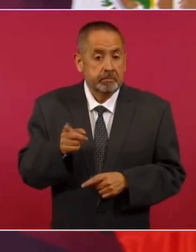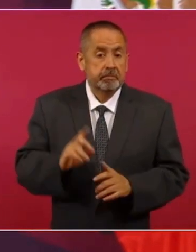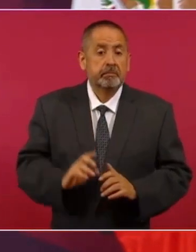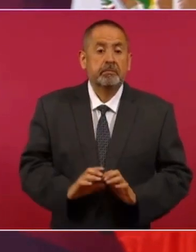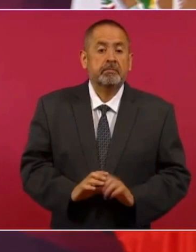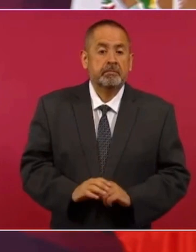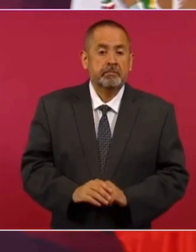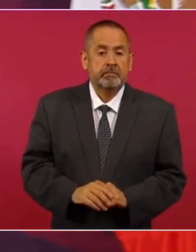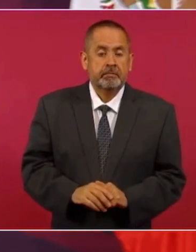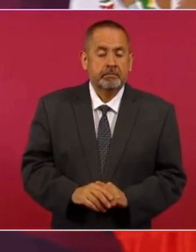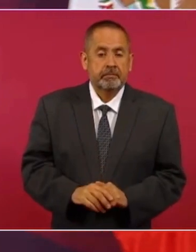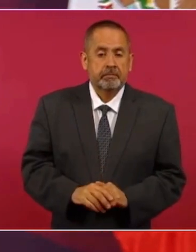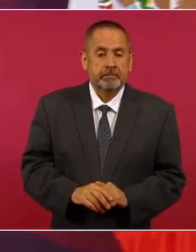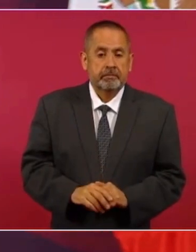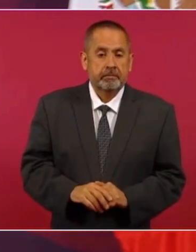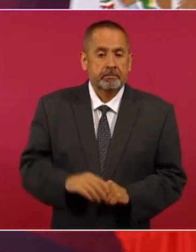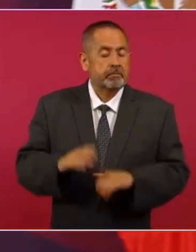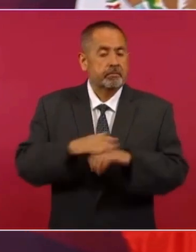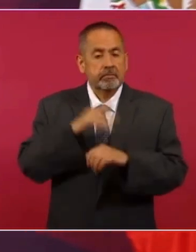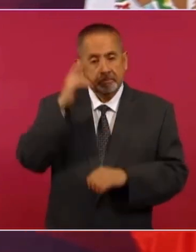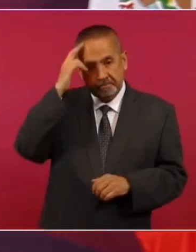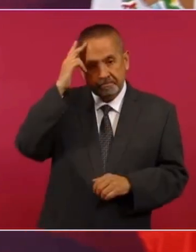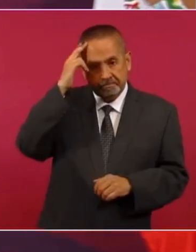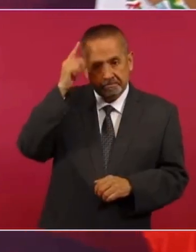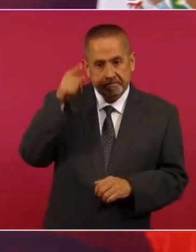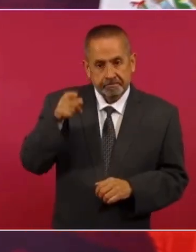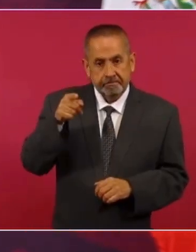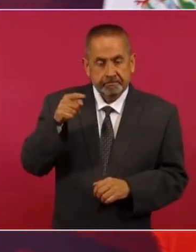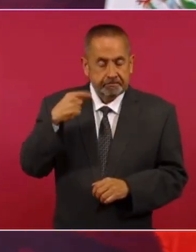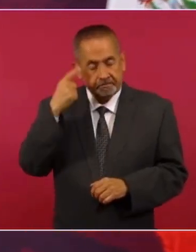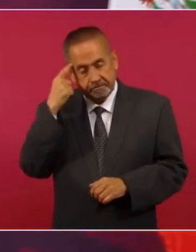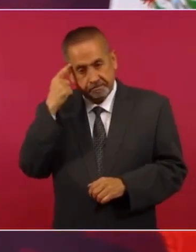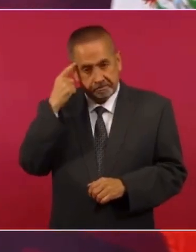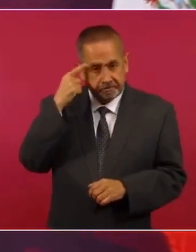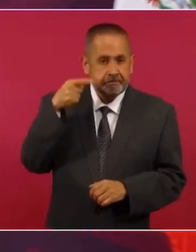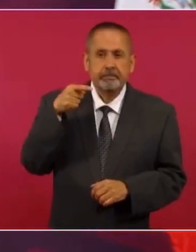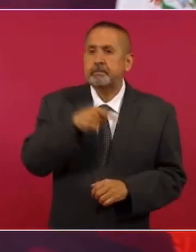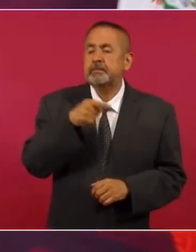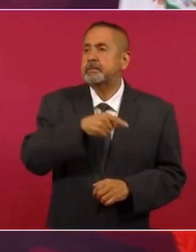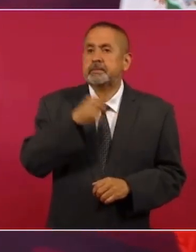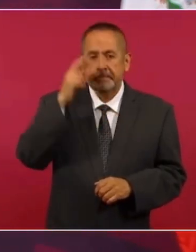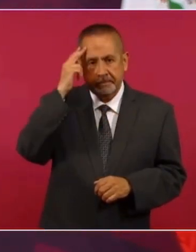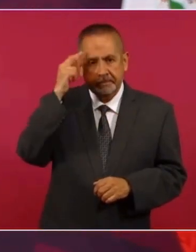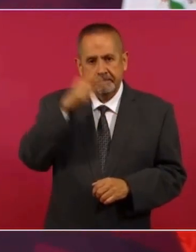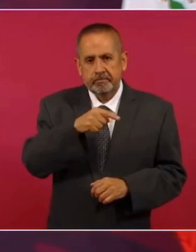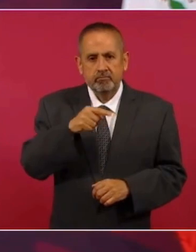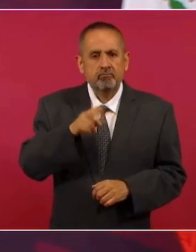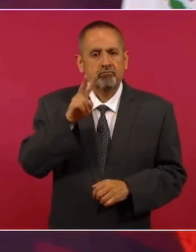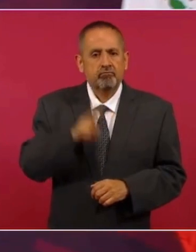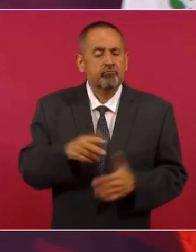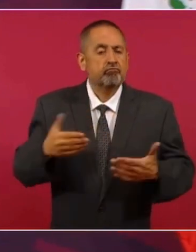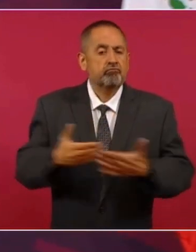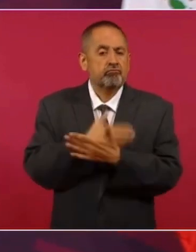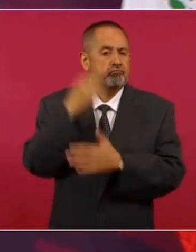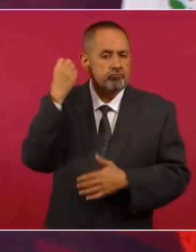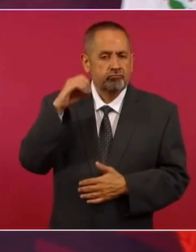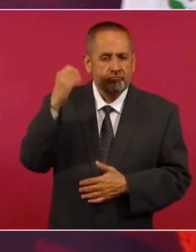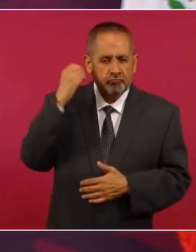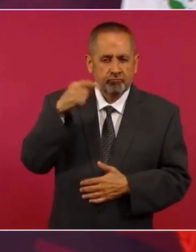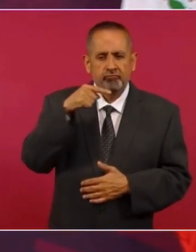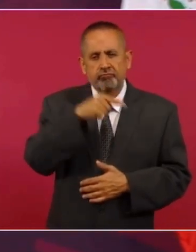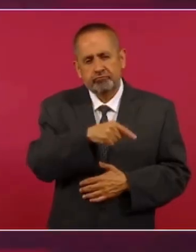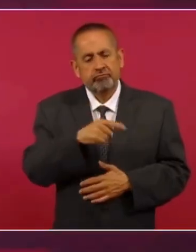porque Porfirio Díaz le tenía, además de ser originario de Oaxaca, le tenía